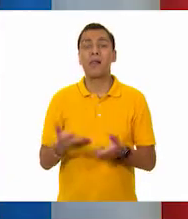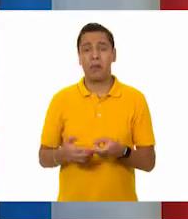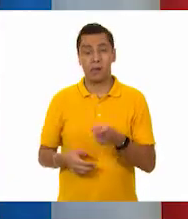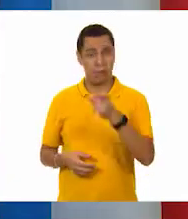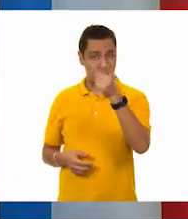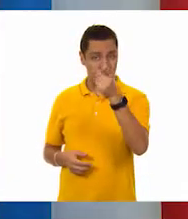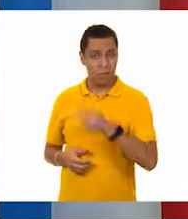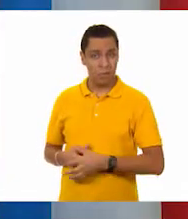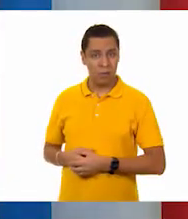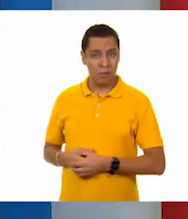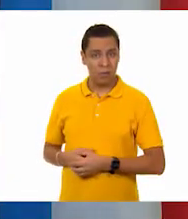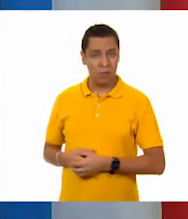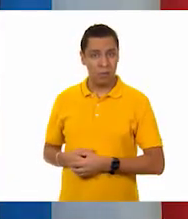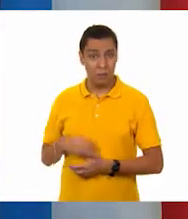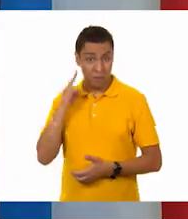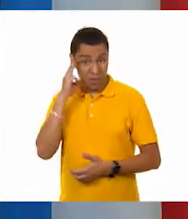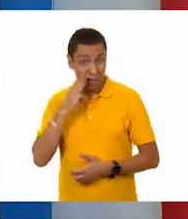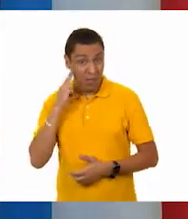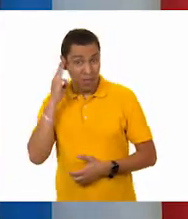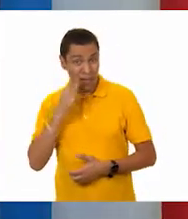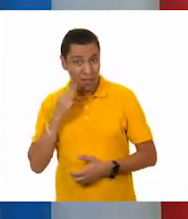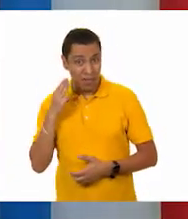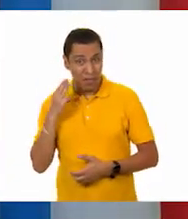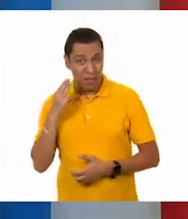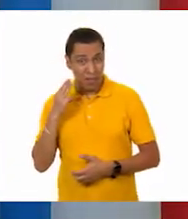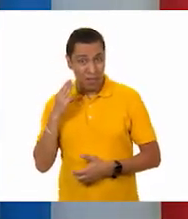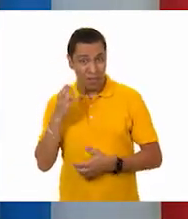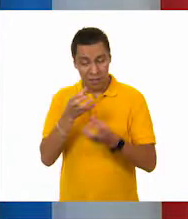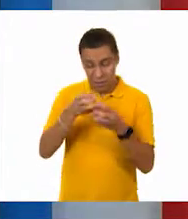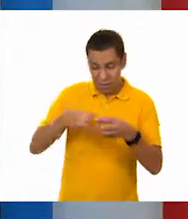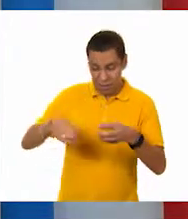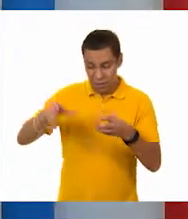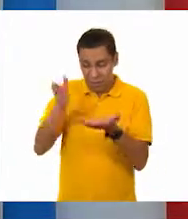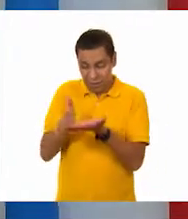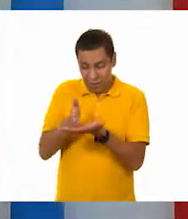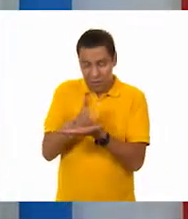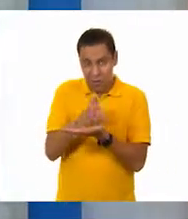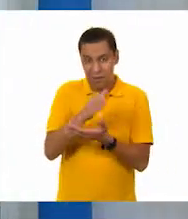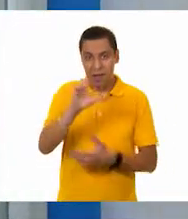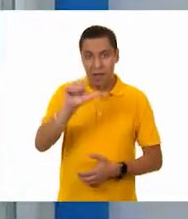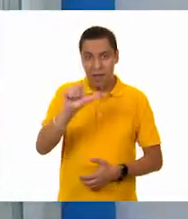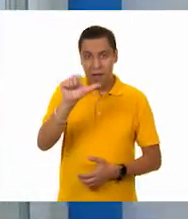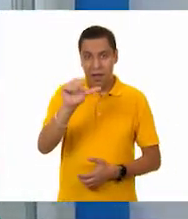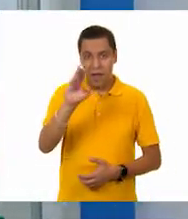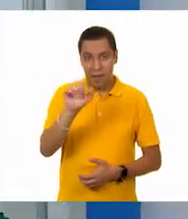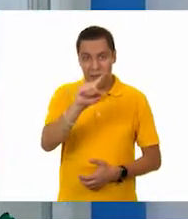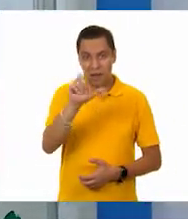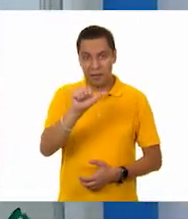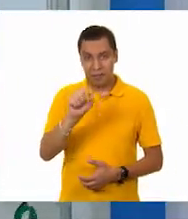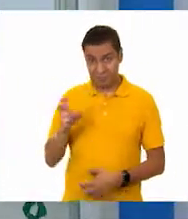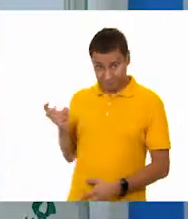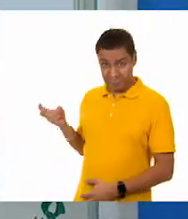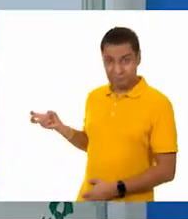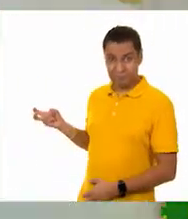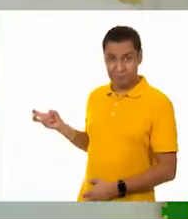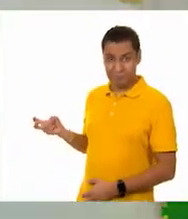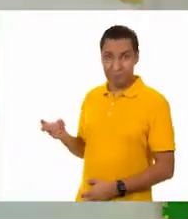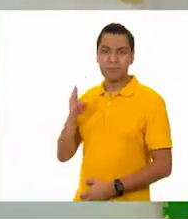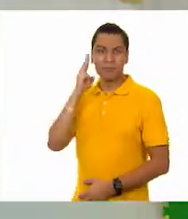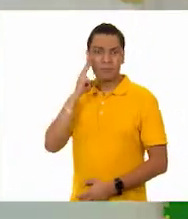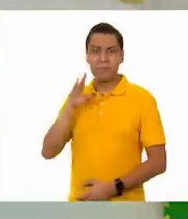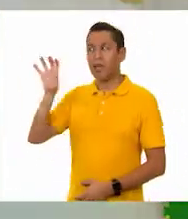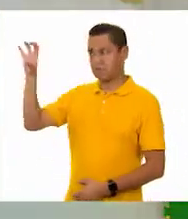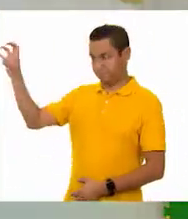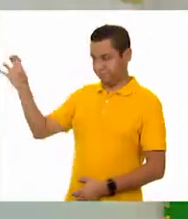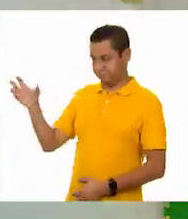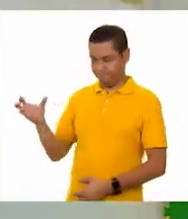opinan? ¿La manzana? Sí. Ah, muy bien. a la manzana en segundo lugar. Creo que entonces ya tenemos el tercer lugar